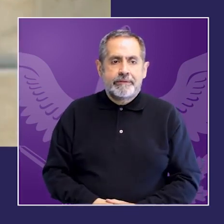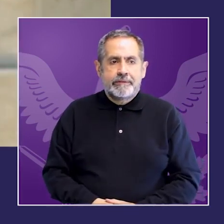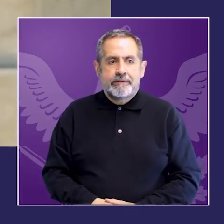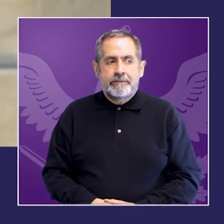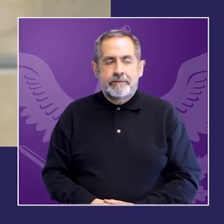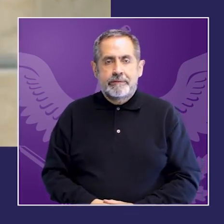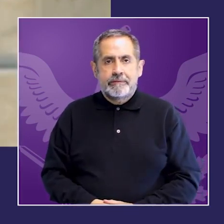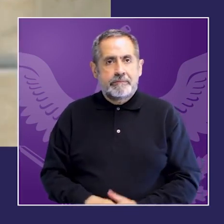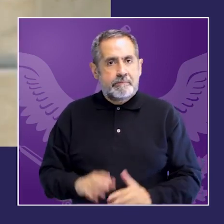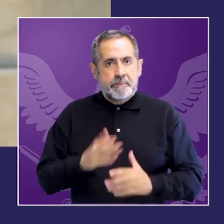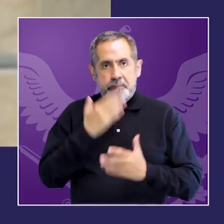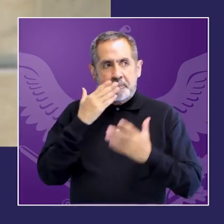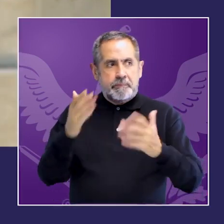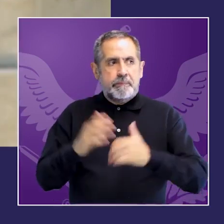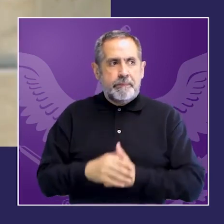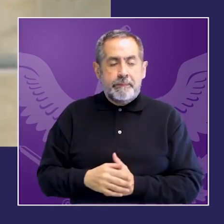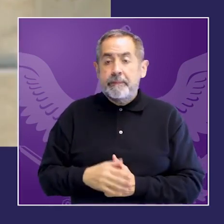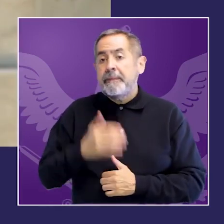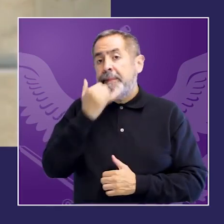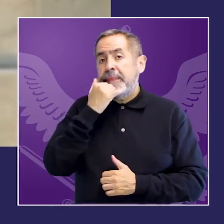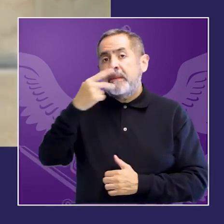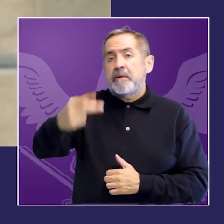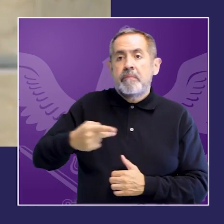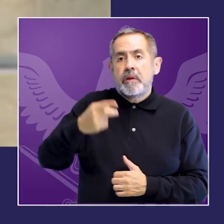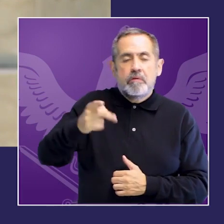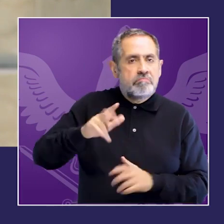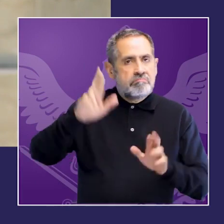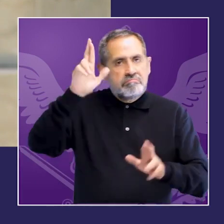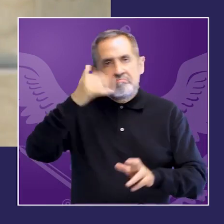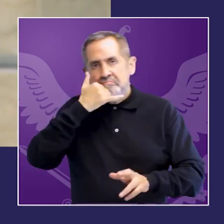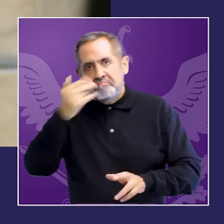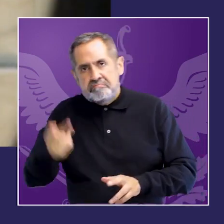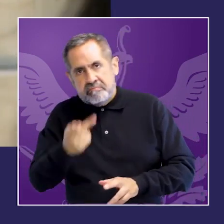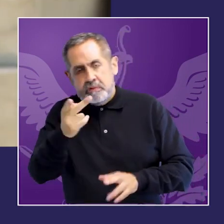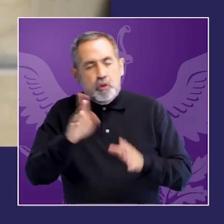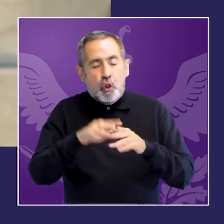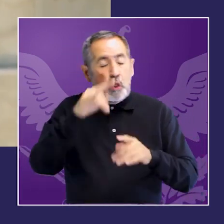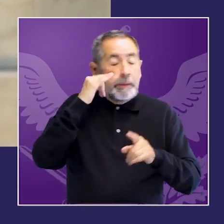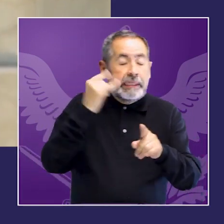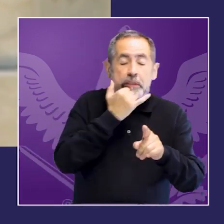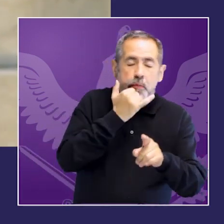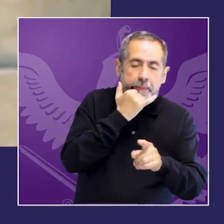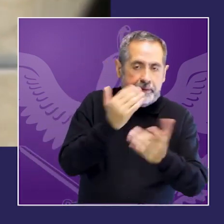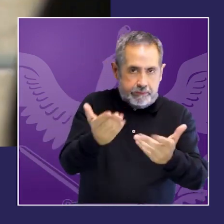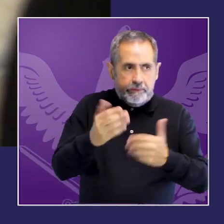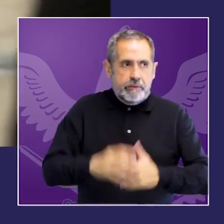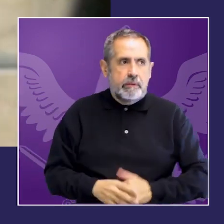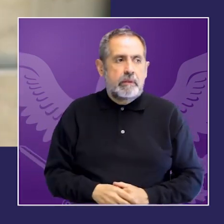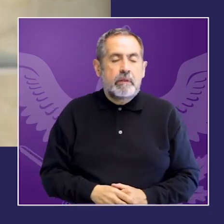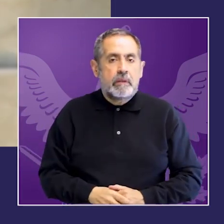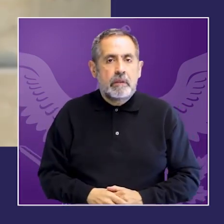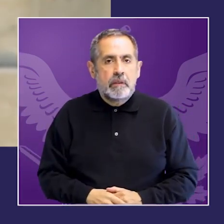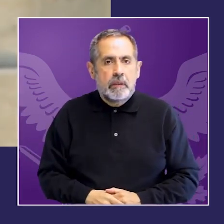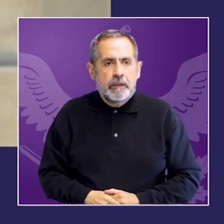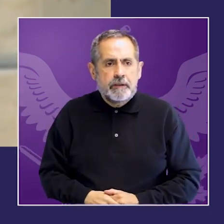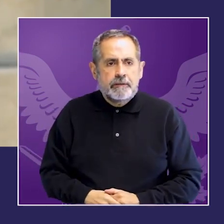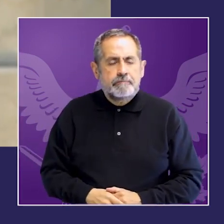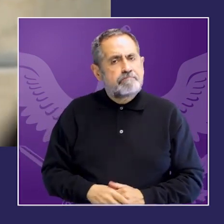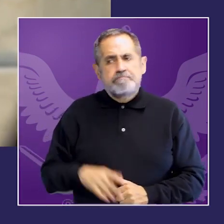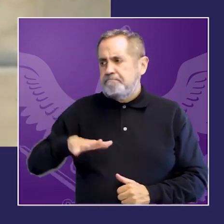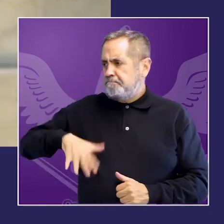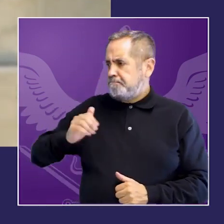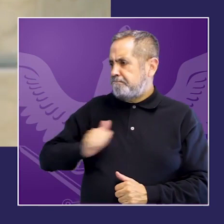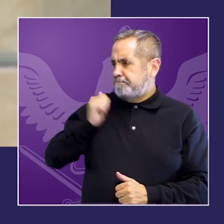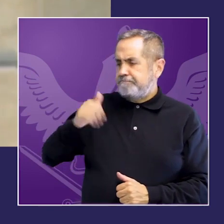bueno si no yo agradezco la colita porque había pedido la palabra perdón pero no te vi no te vi no